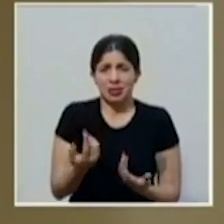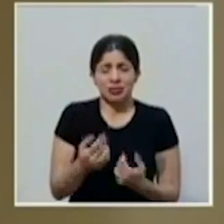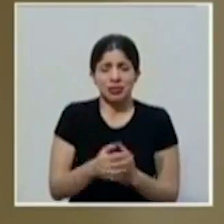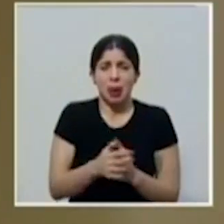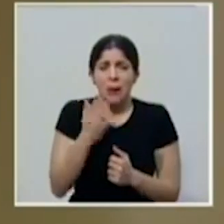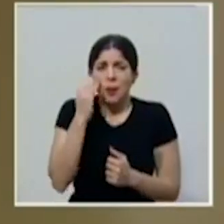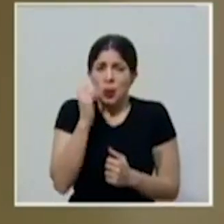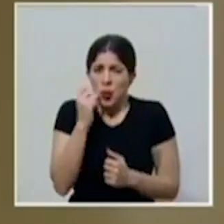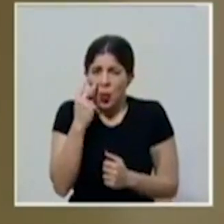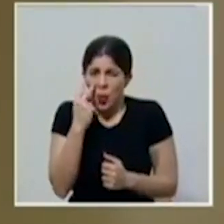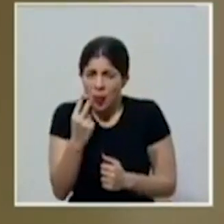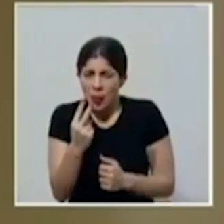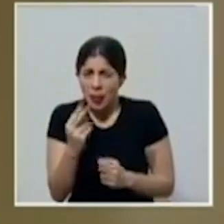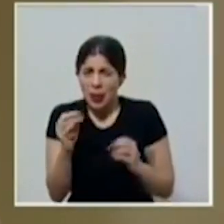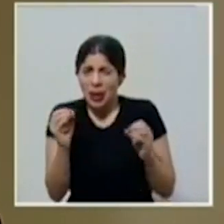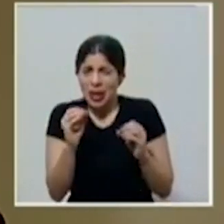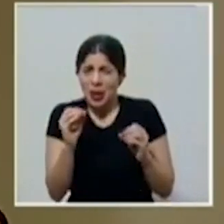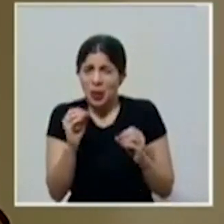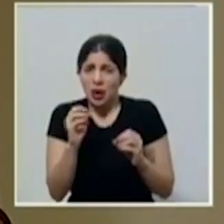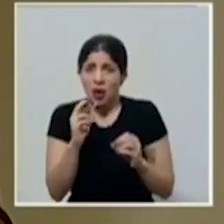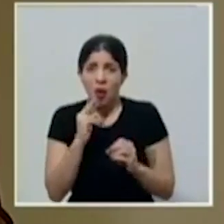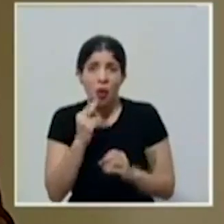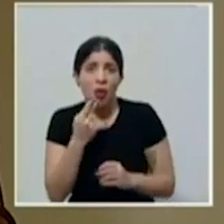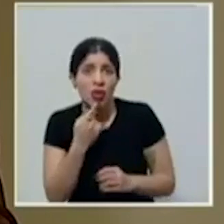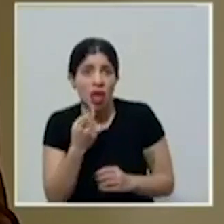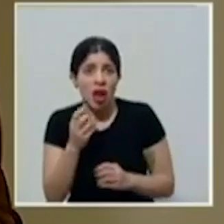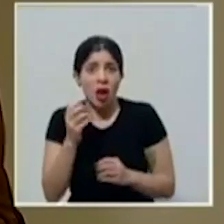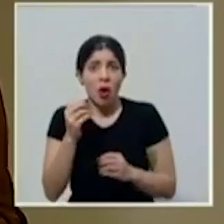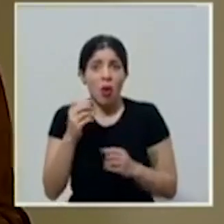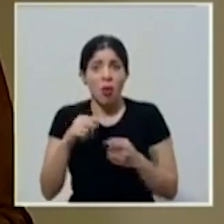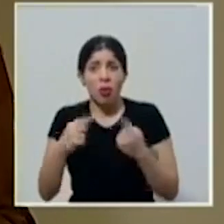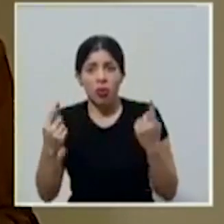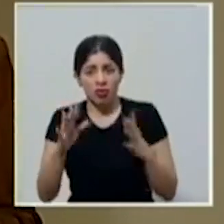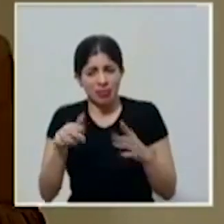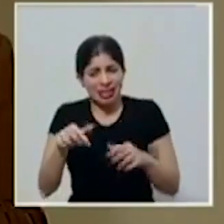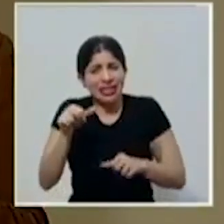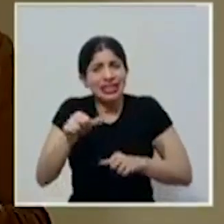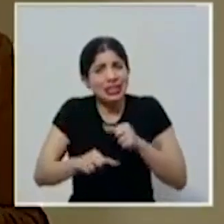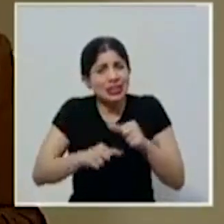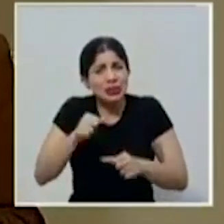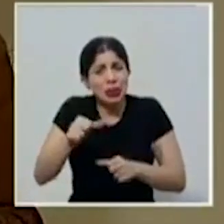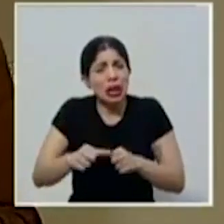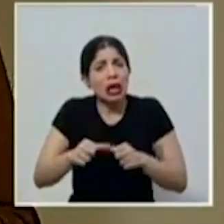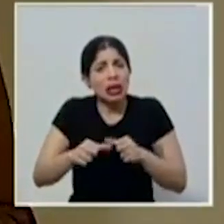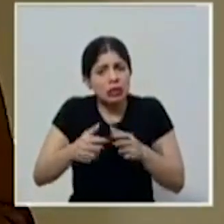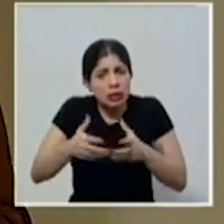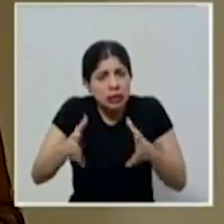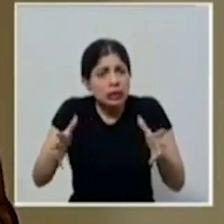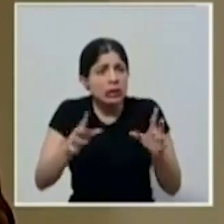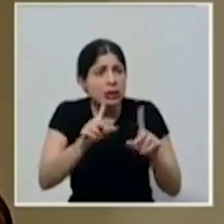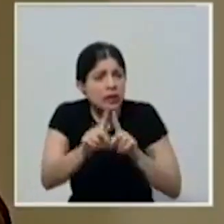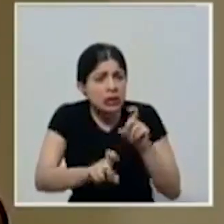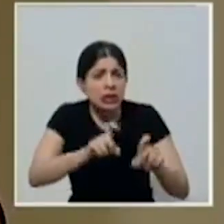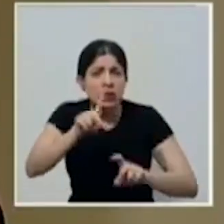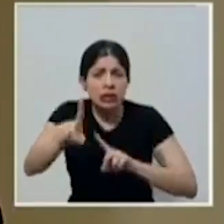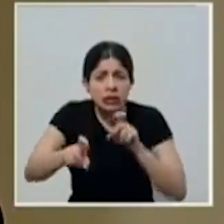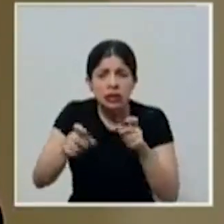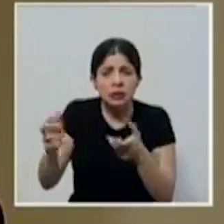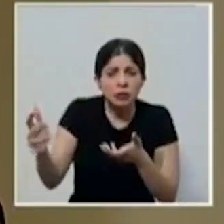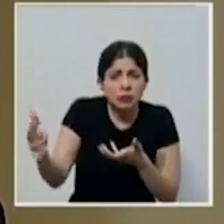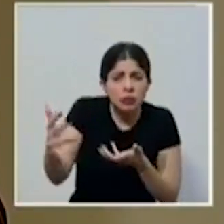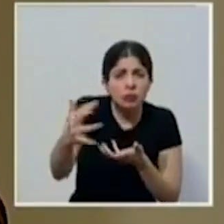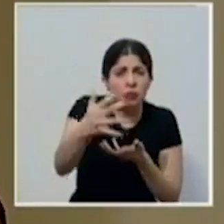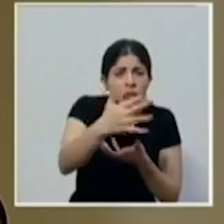que no vemos que haya ninguna contradicción en este esfuerzo de ampliación de esta consulta y de este